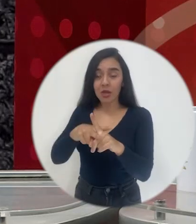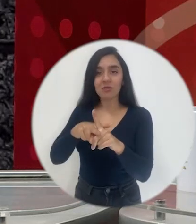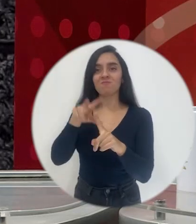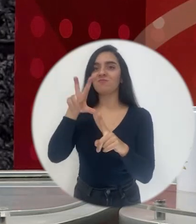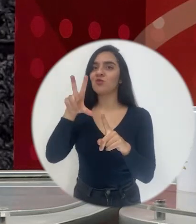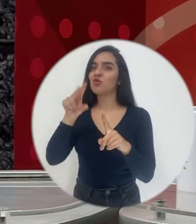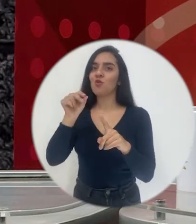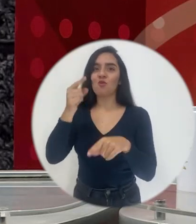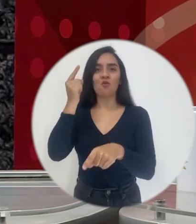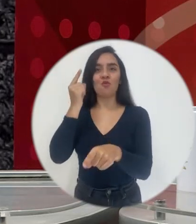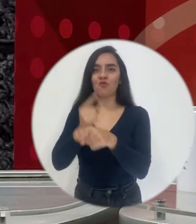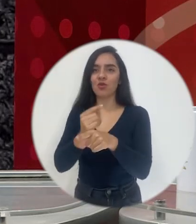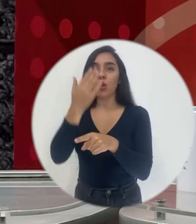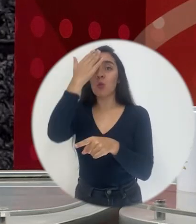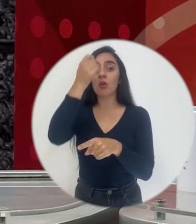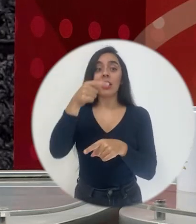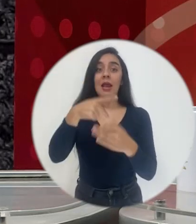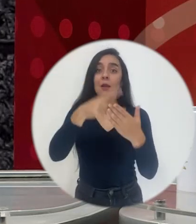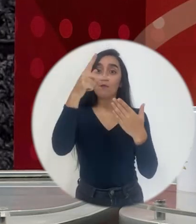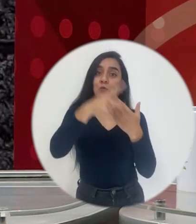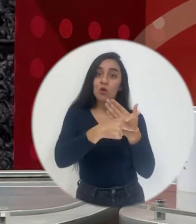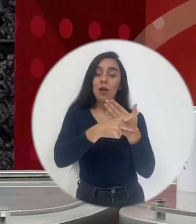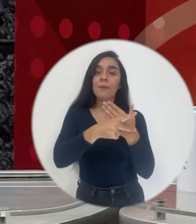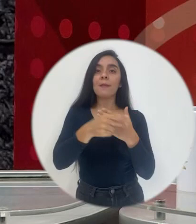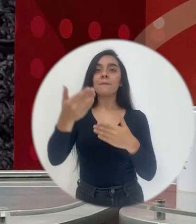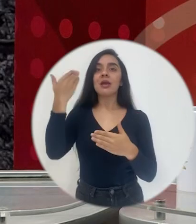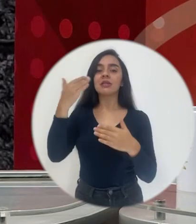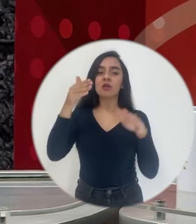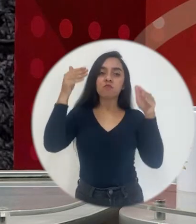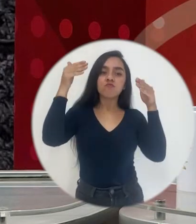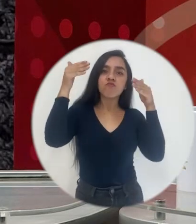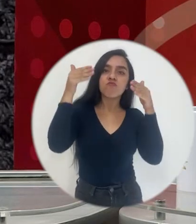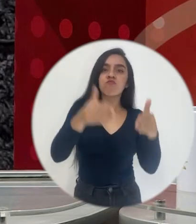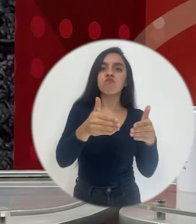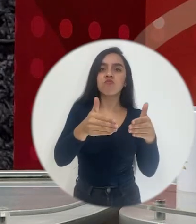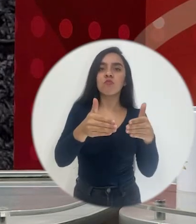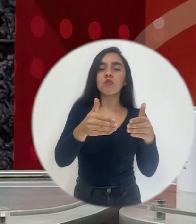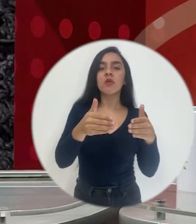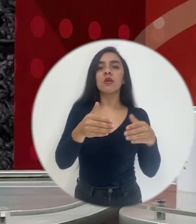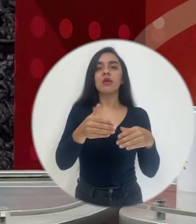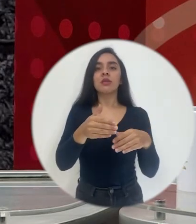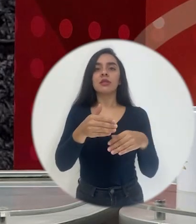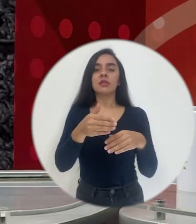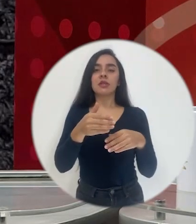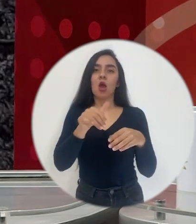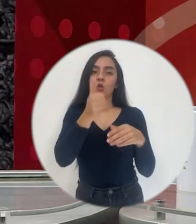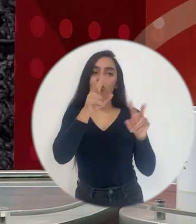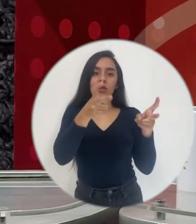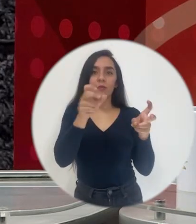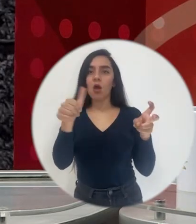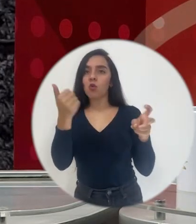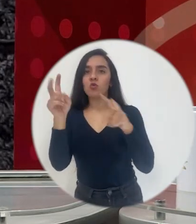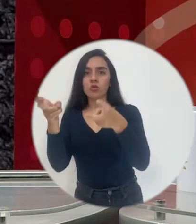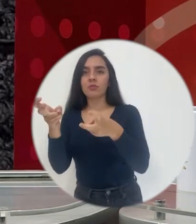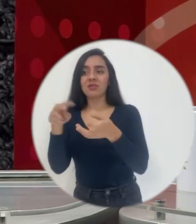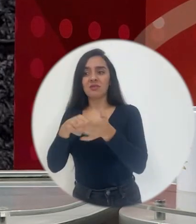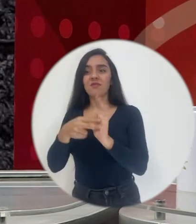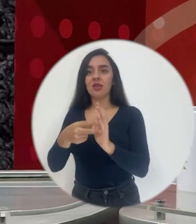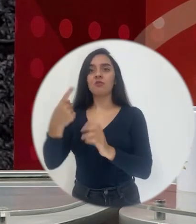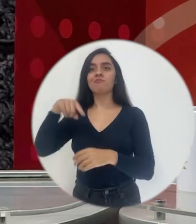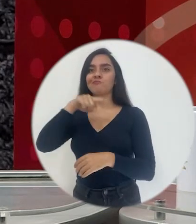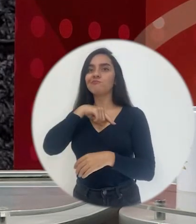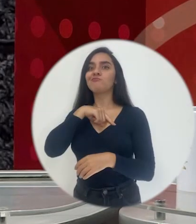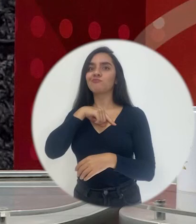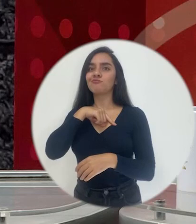como se había pensado, que era un programa más centrado en comprensión que en memorización, ¿verdad? Entonces, sí, estamos